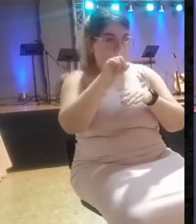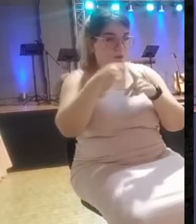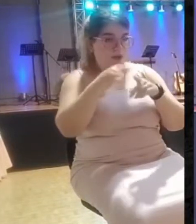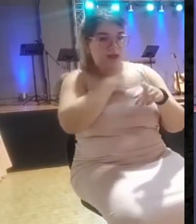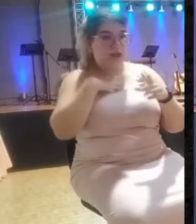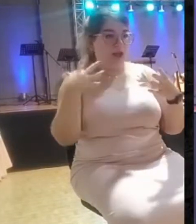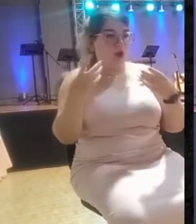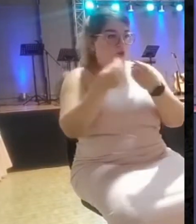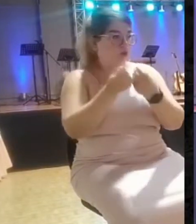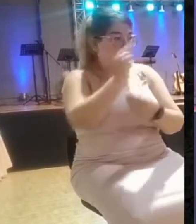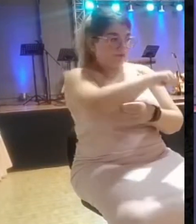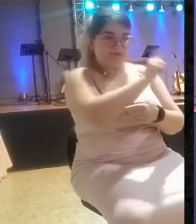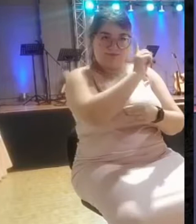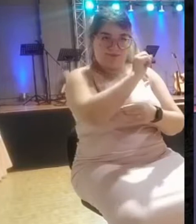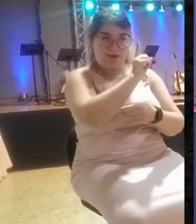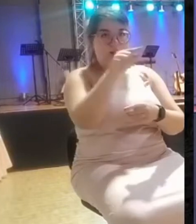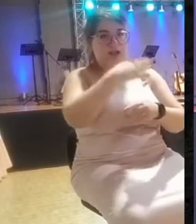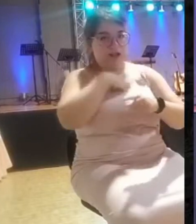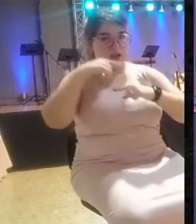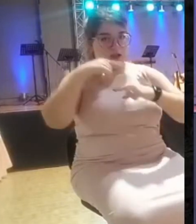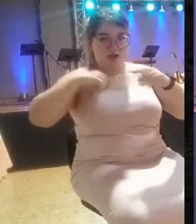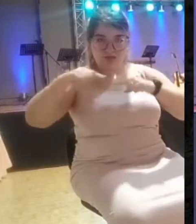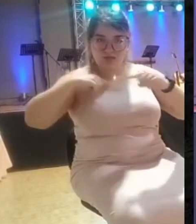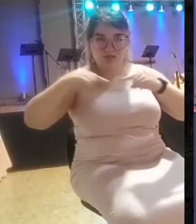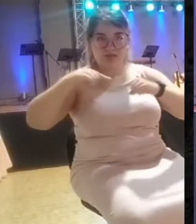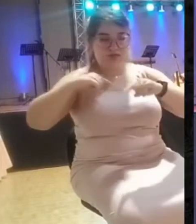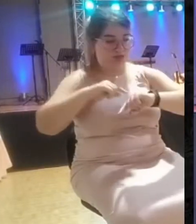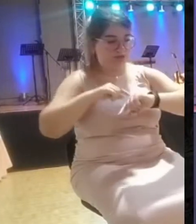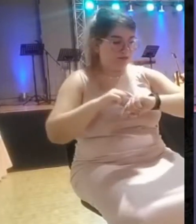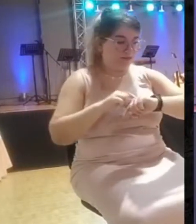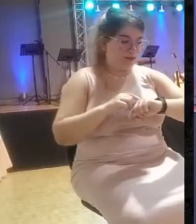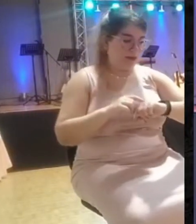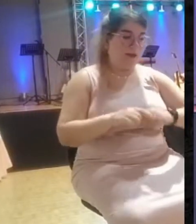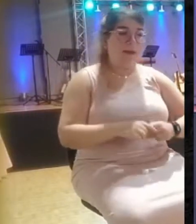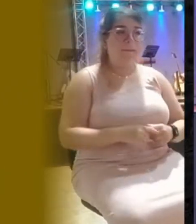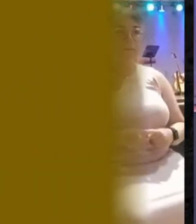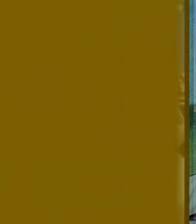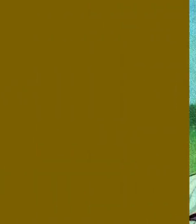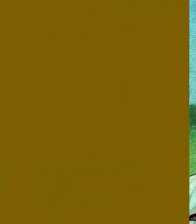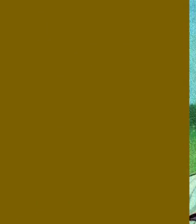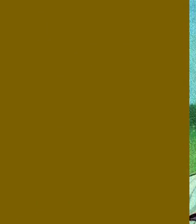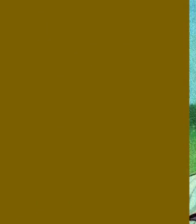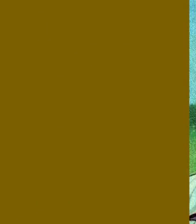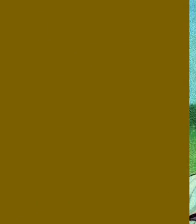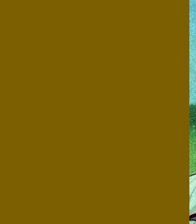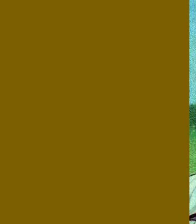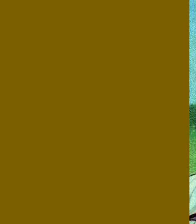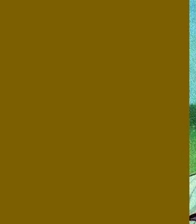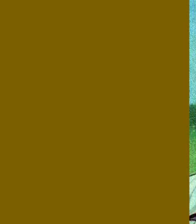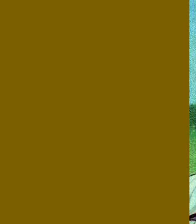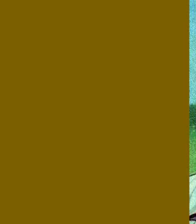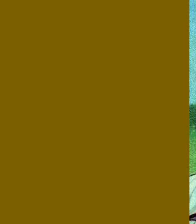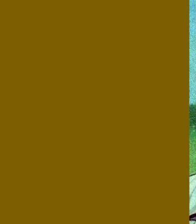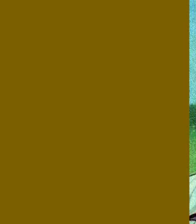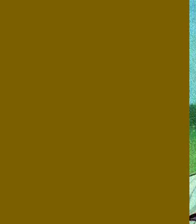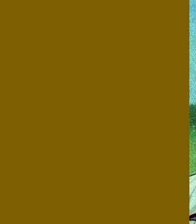quería, sobre todas las cosas, gobernar, aunque fuera con el diablo que el Señor lo reprenda. ¿Y entonces qué es lo que hizo? Pues entonces